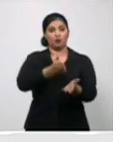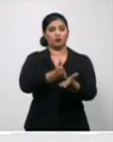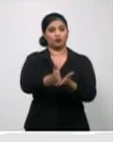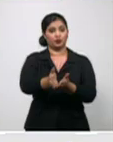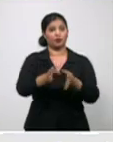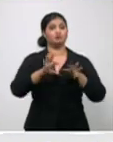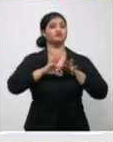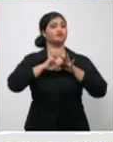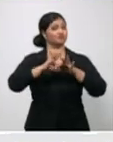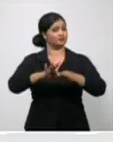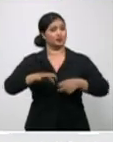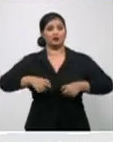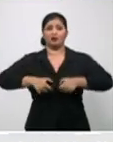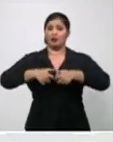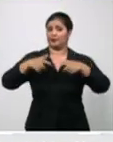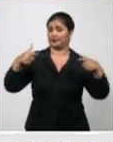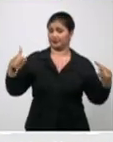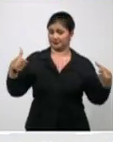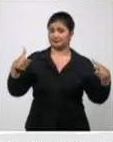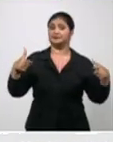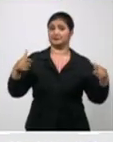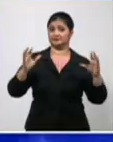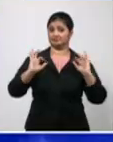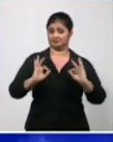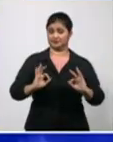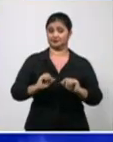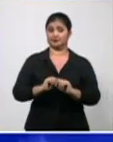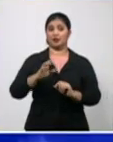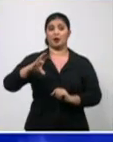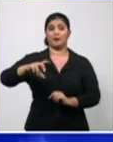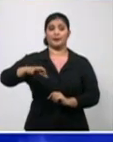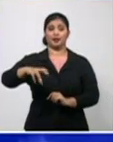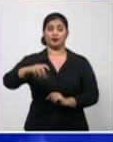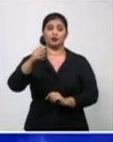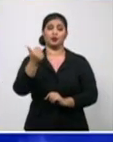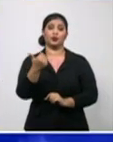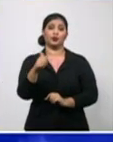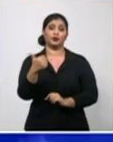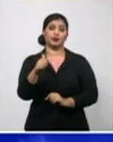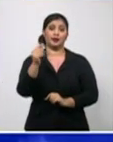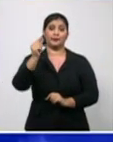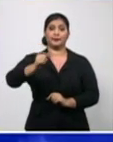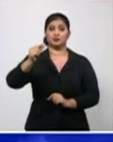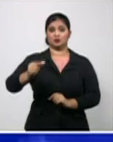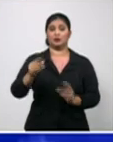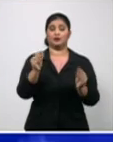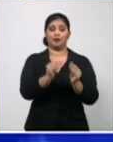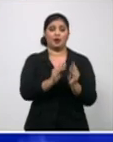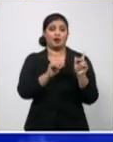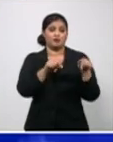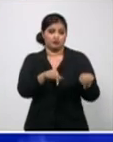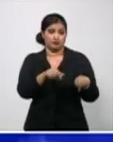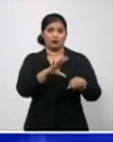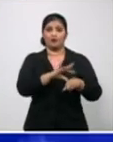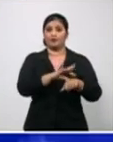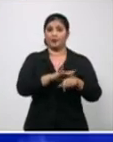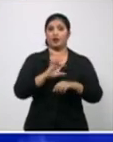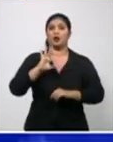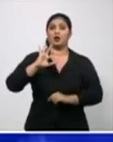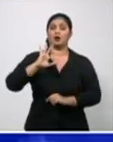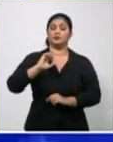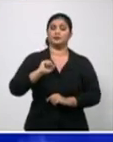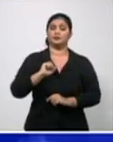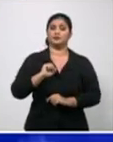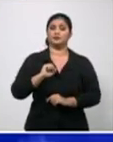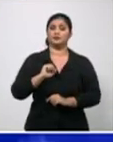propósitos de Cuba. Pinal de Río, con diez pacientes autóctonos, ocho de Pinal, de Pinal,